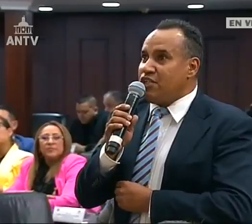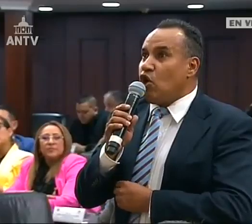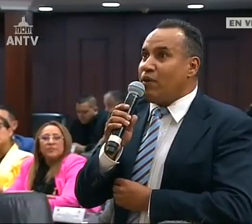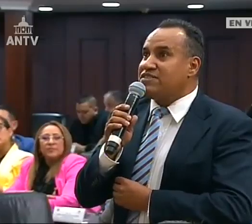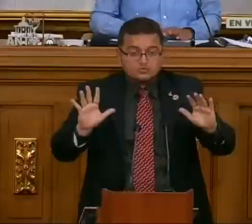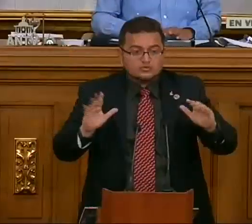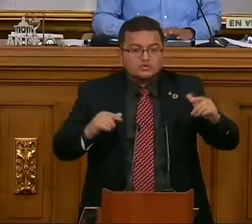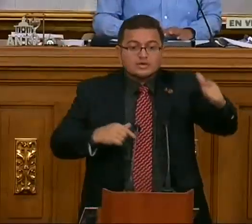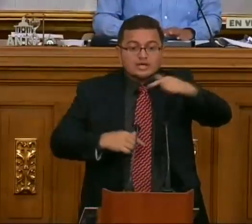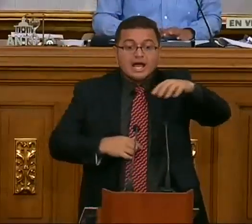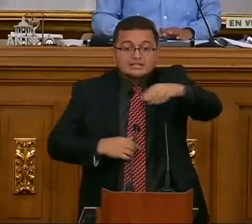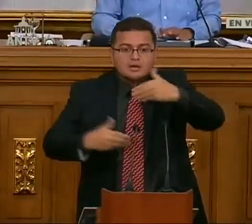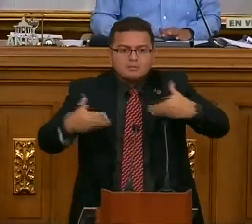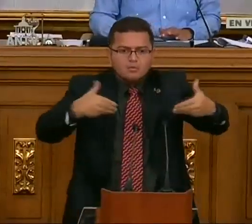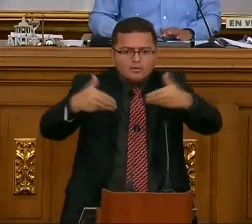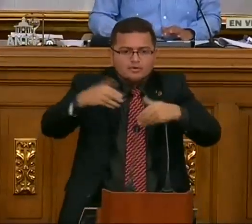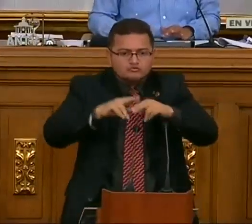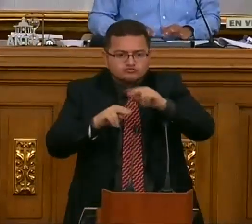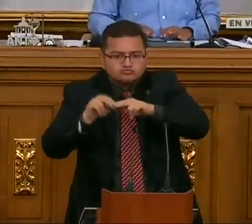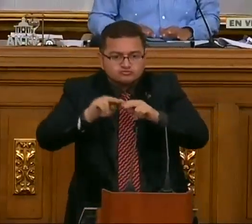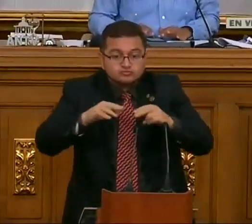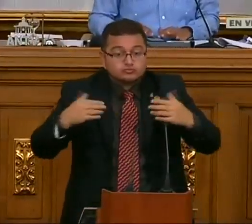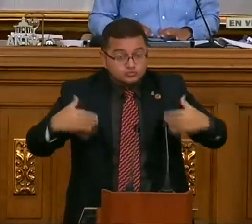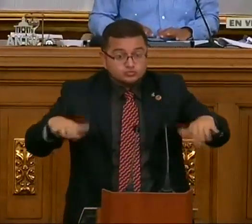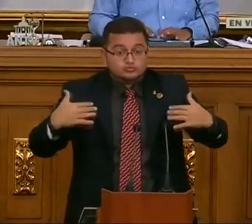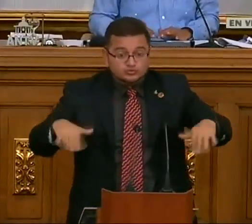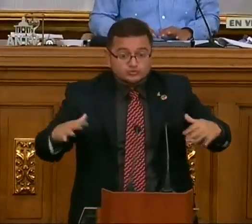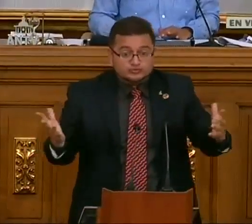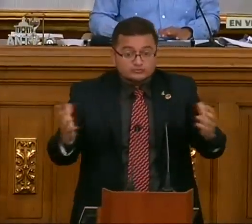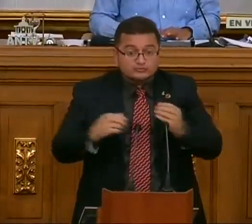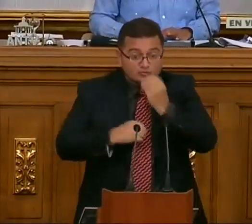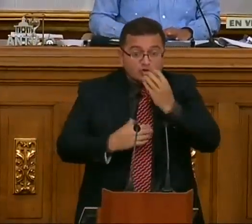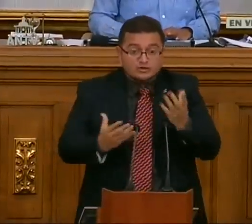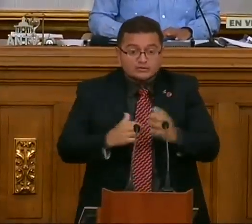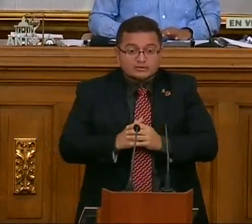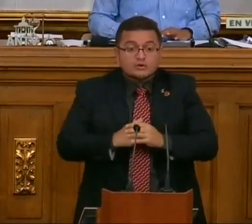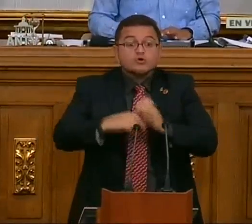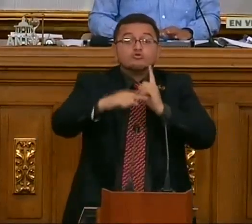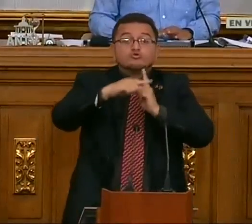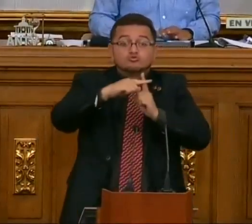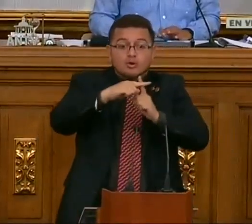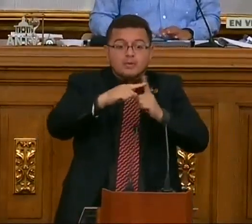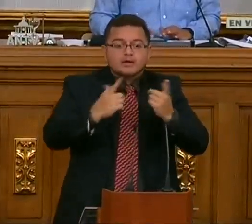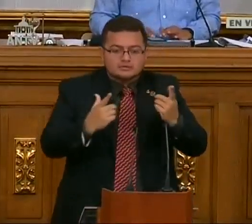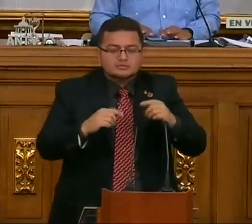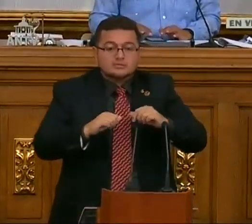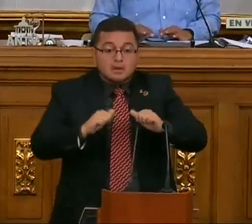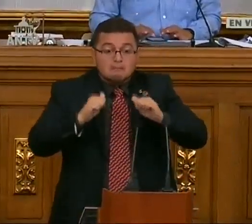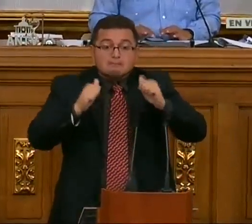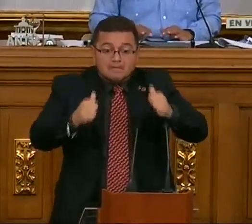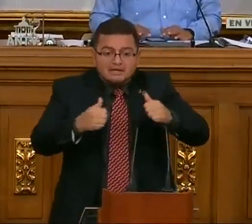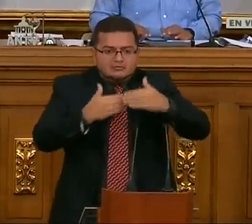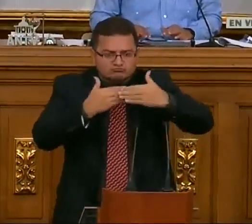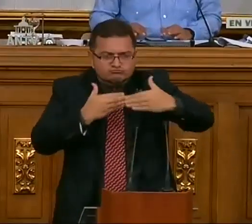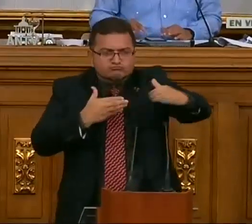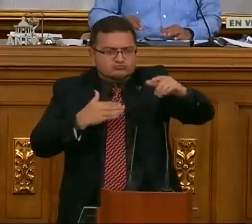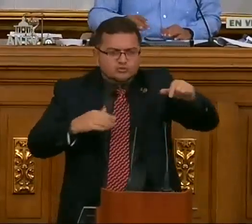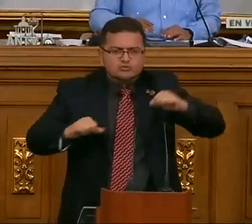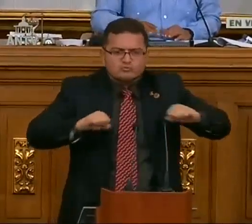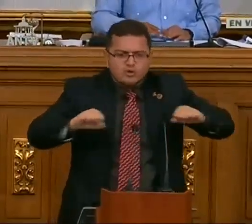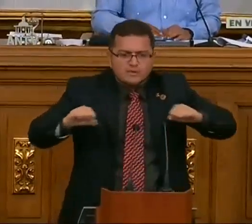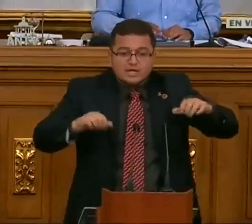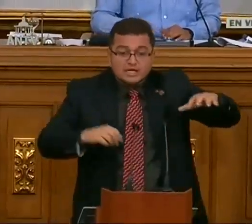Y 22 Versículos Esto Es Excelente Y Por Supuesto Que Esta Ley Próximamente Va a Seguir En Construcción Es Un Tema